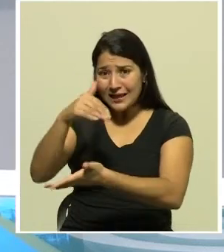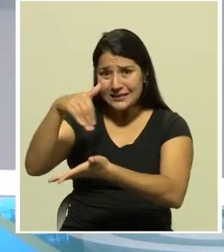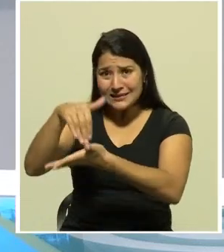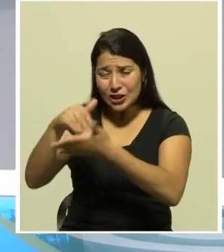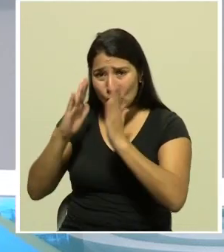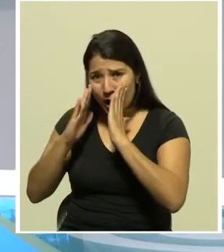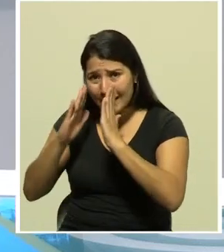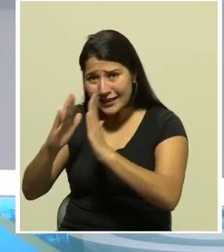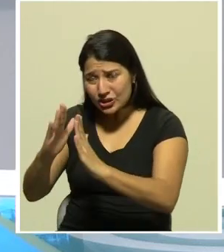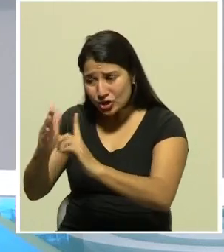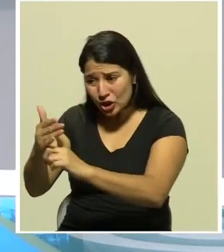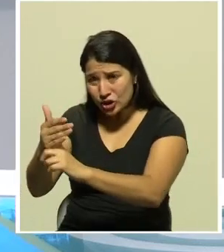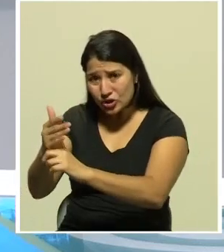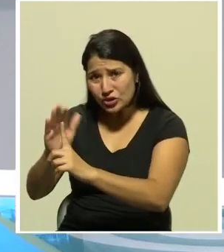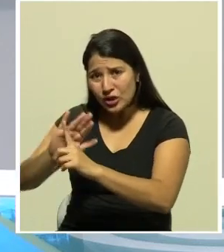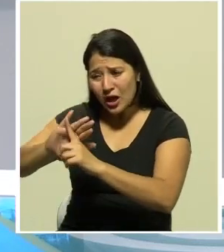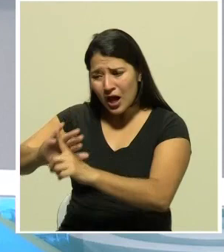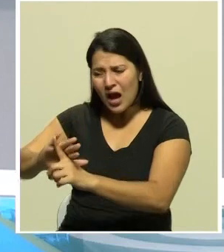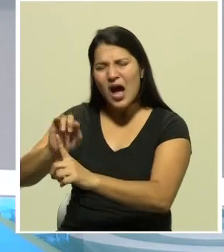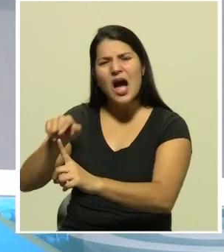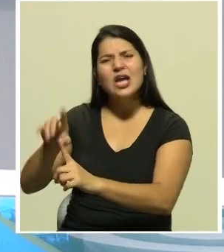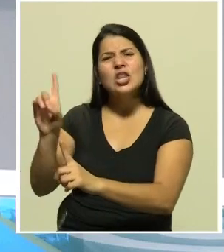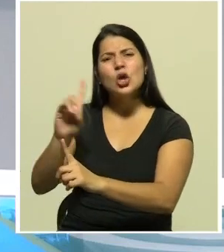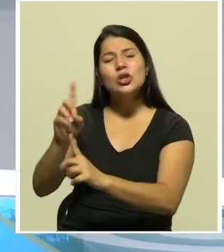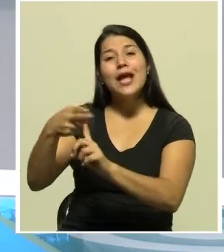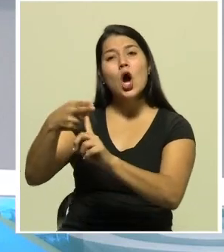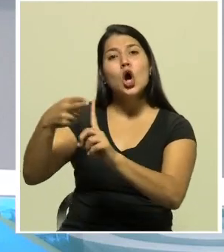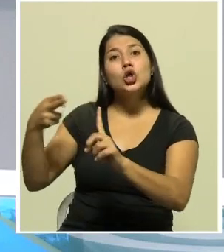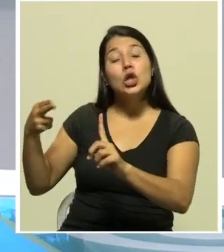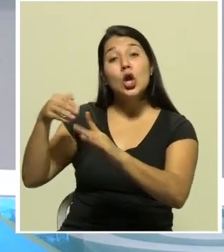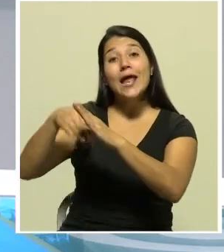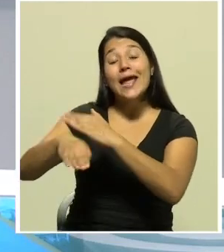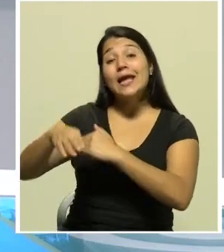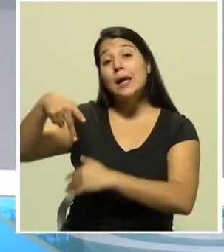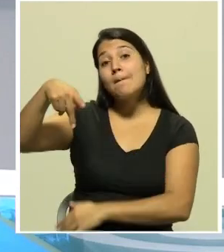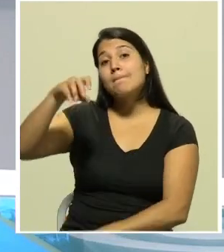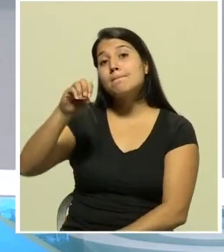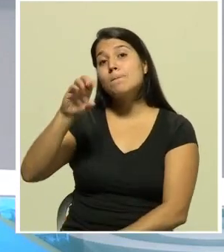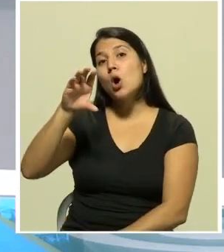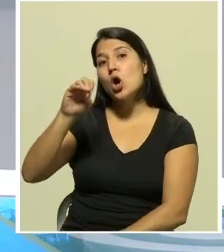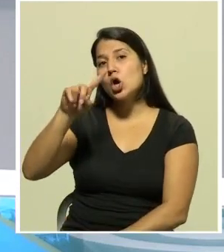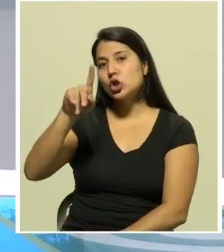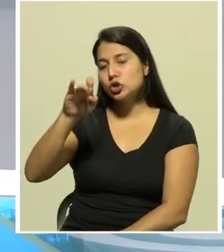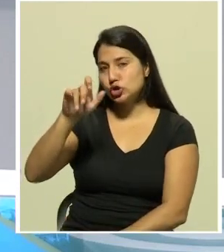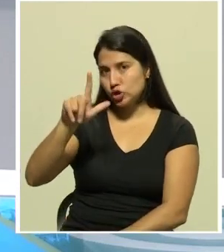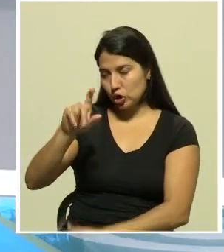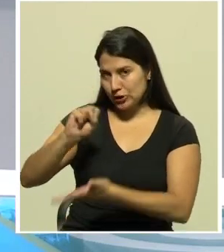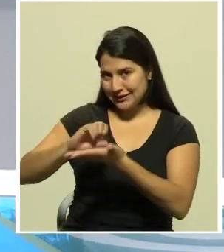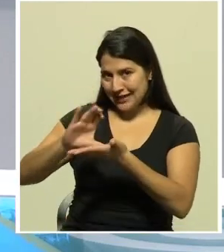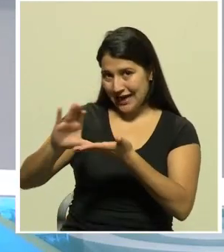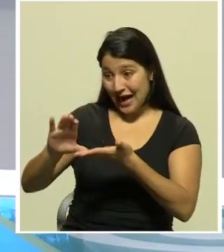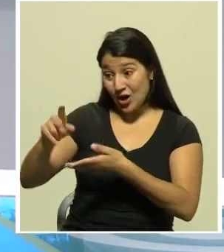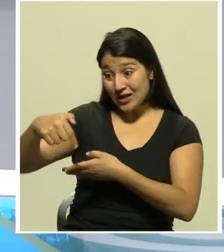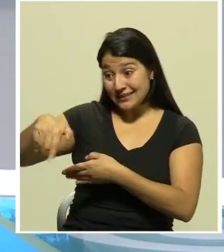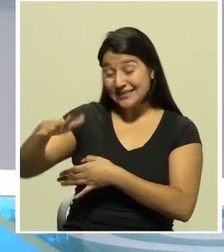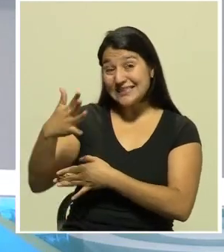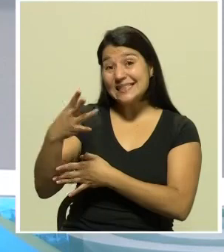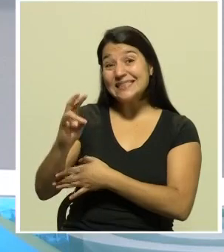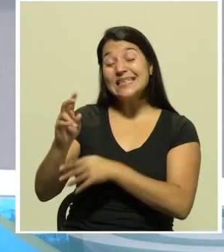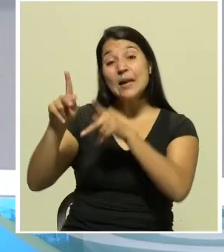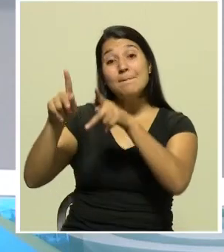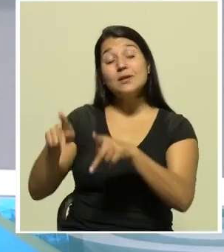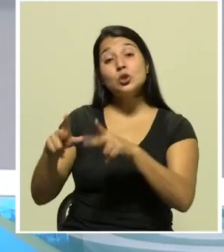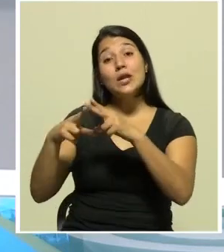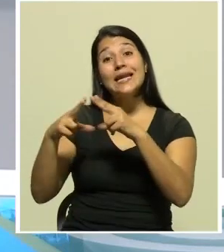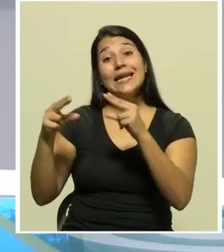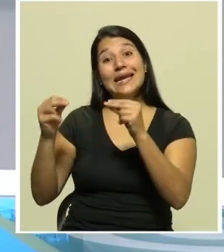en un hotel de Santa Rosa de Pocosol, en San Carlos. Se trata de 17 migrantes de Nicaragua